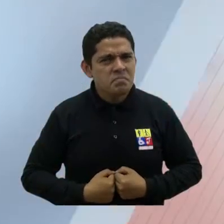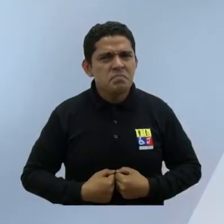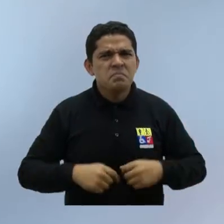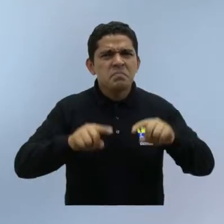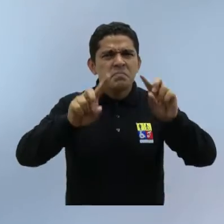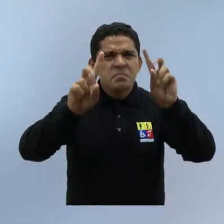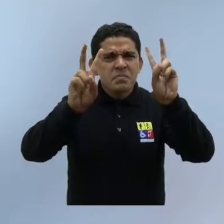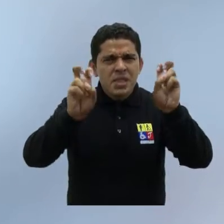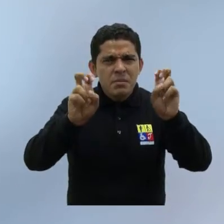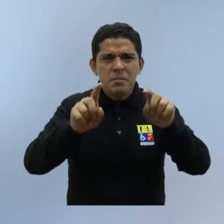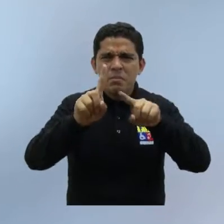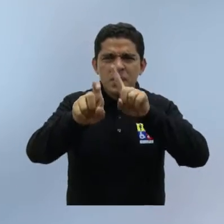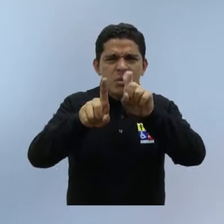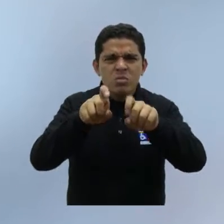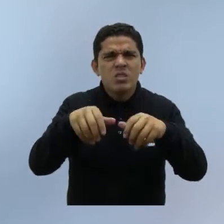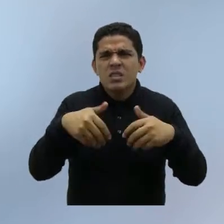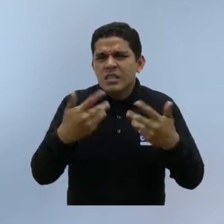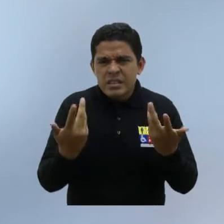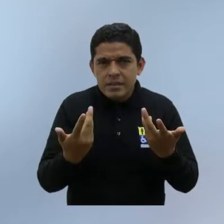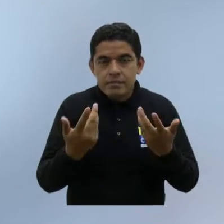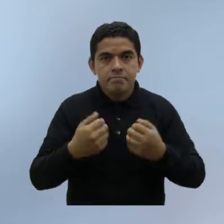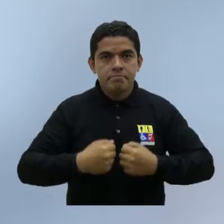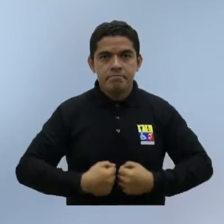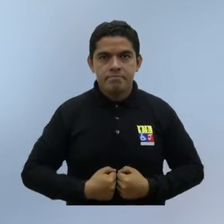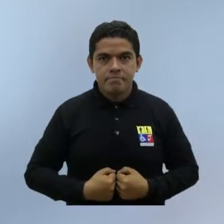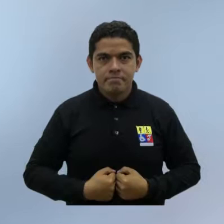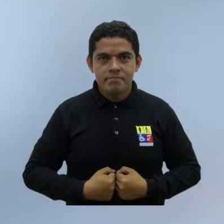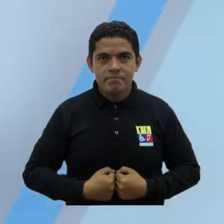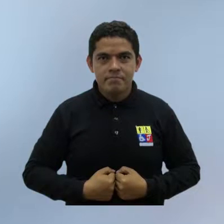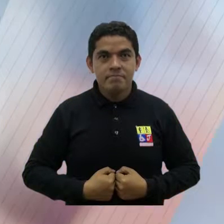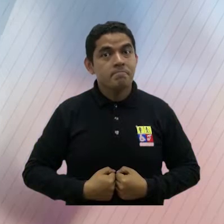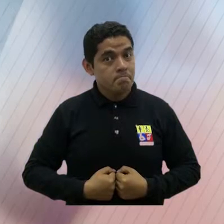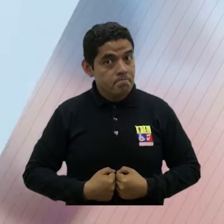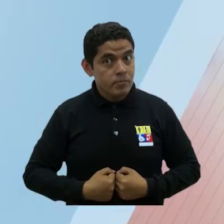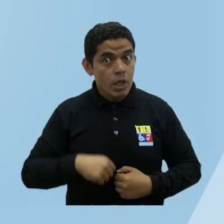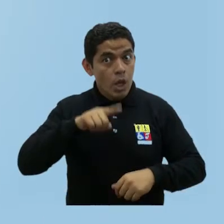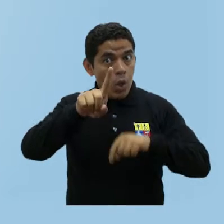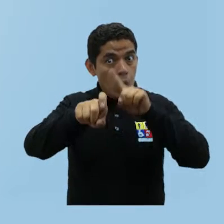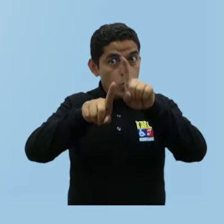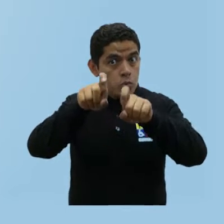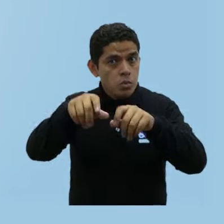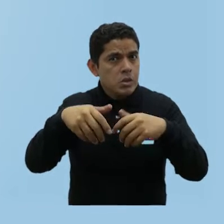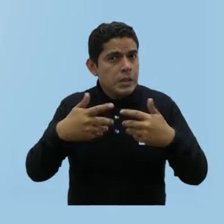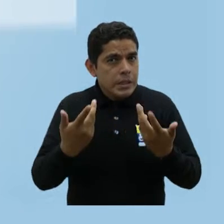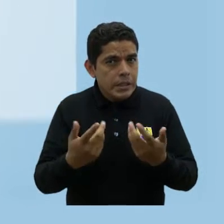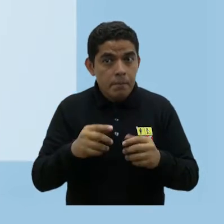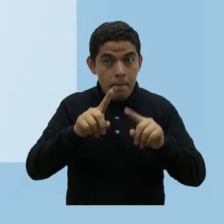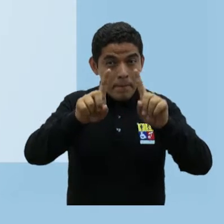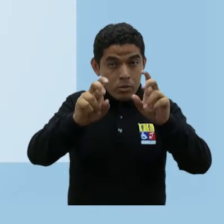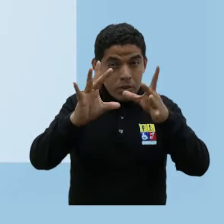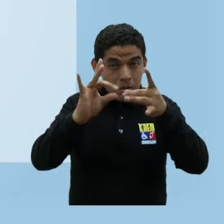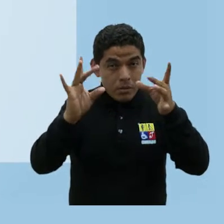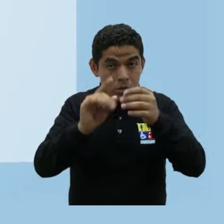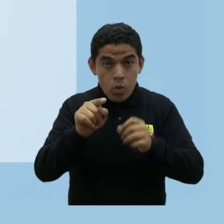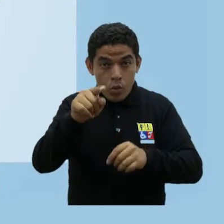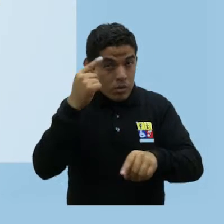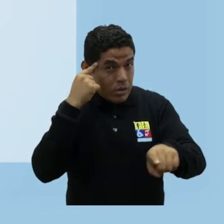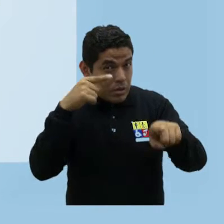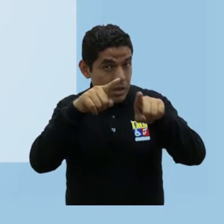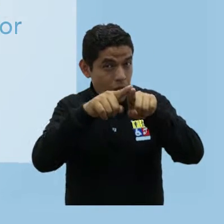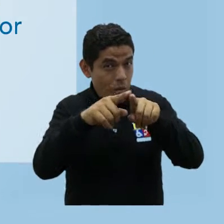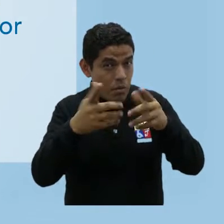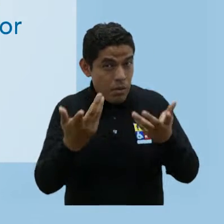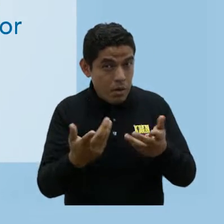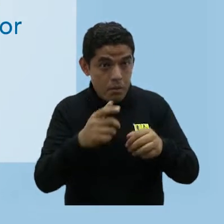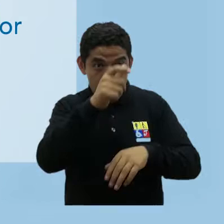¿Cuál es la pregunta sobre la que se pronunciará el pueblo ecuatoriano? En la consulta popular se preguntará, ¿está usted de acuerdo